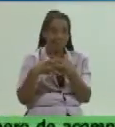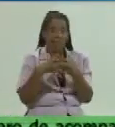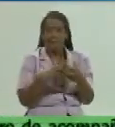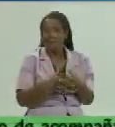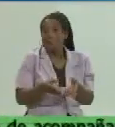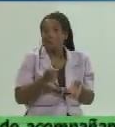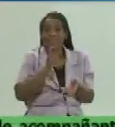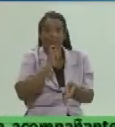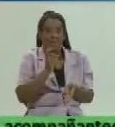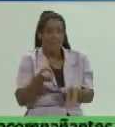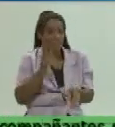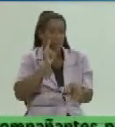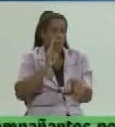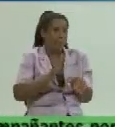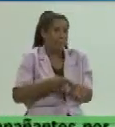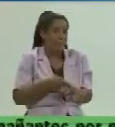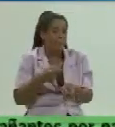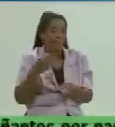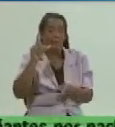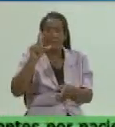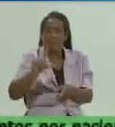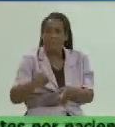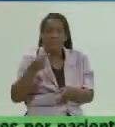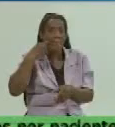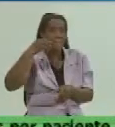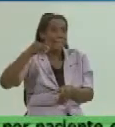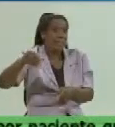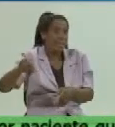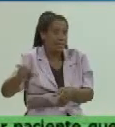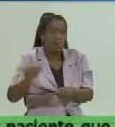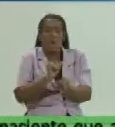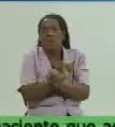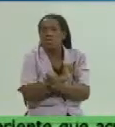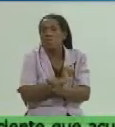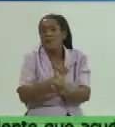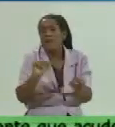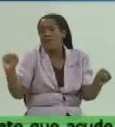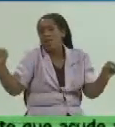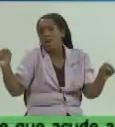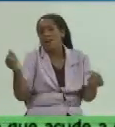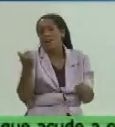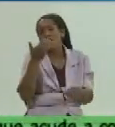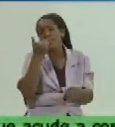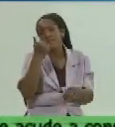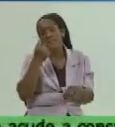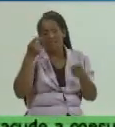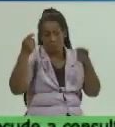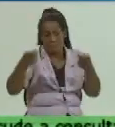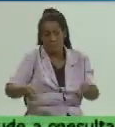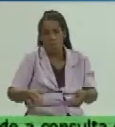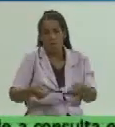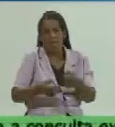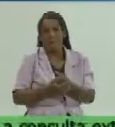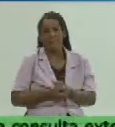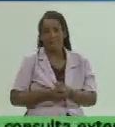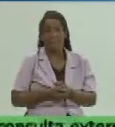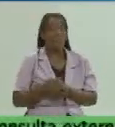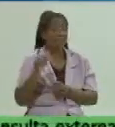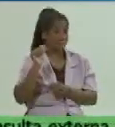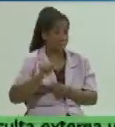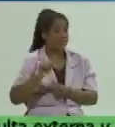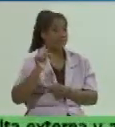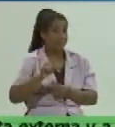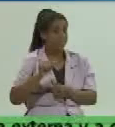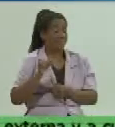combustible de pienso industrial la soberanía alimentaria se impone es ese la